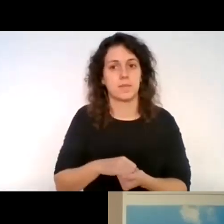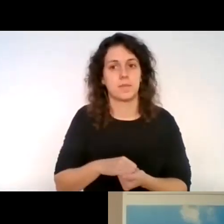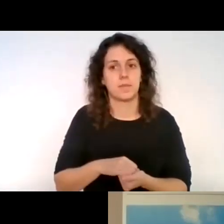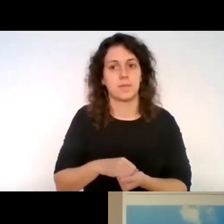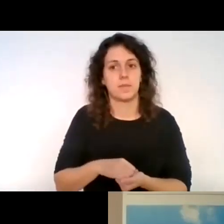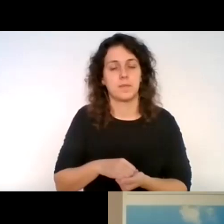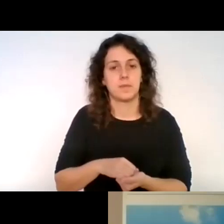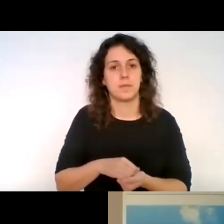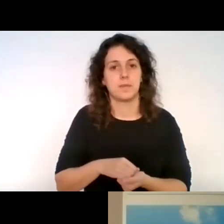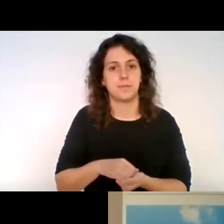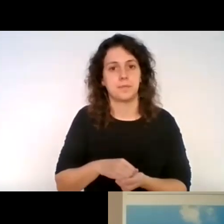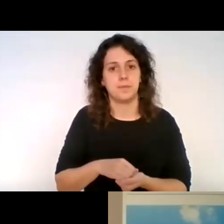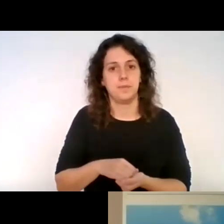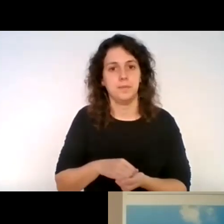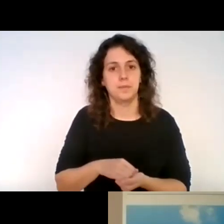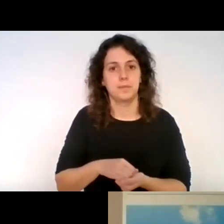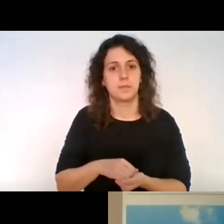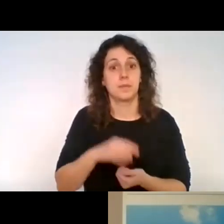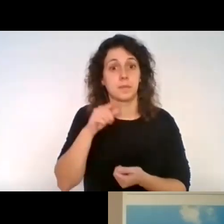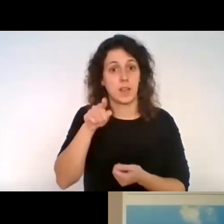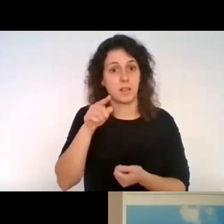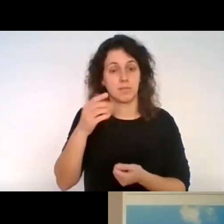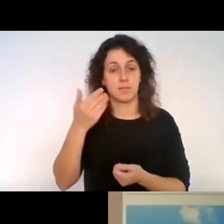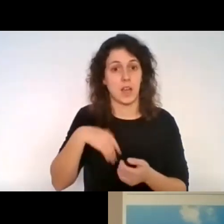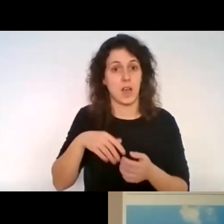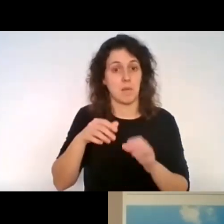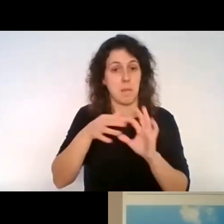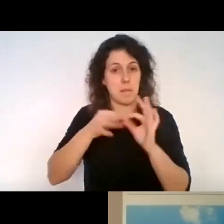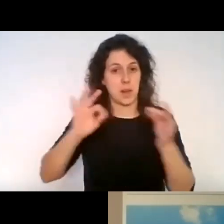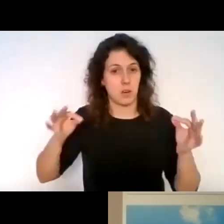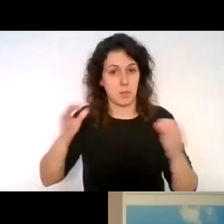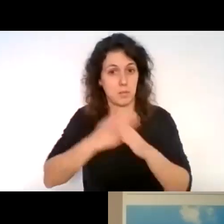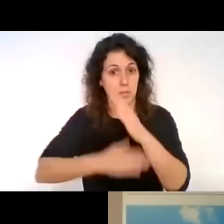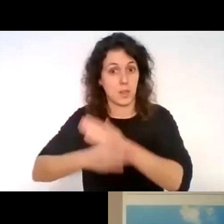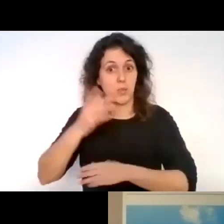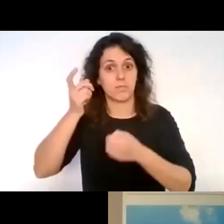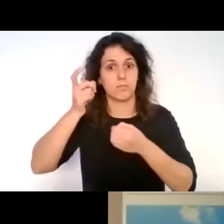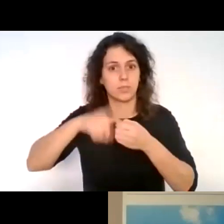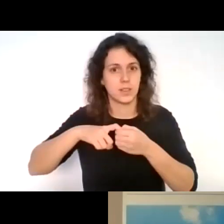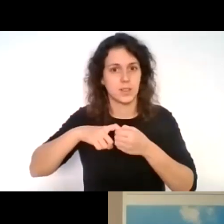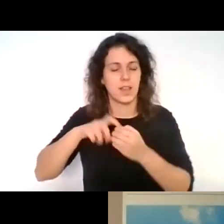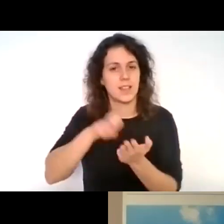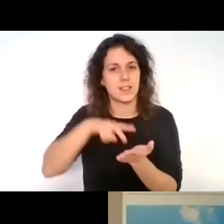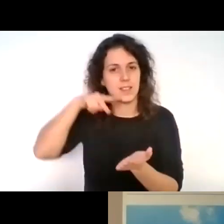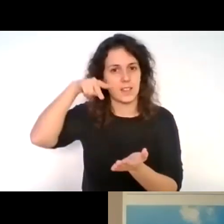paraolímpico, o sea que estaba en las olimpiadas por saltos